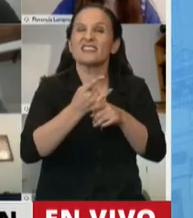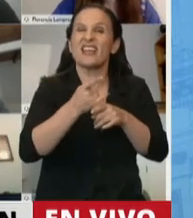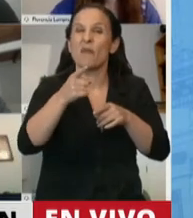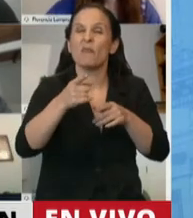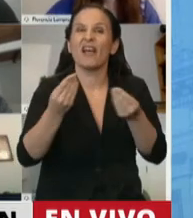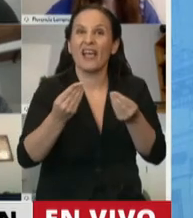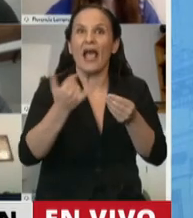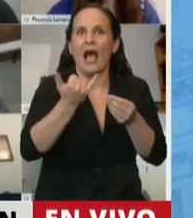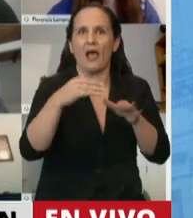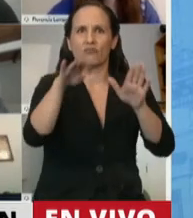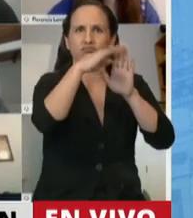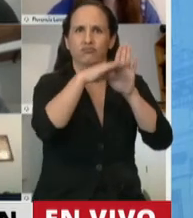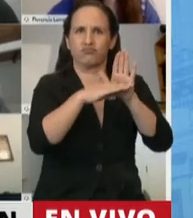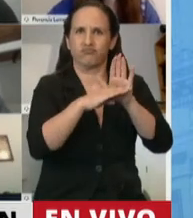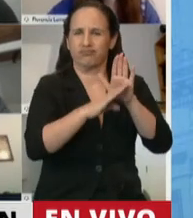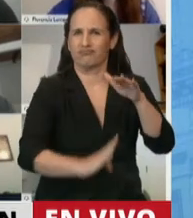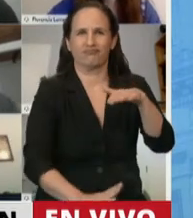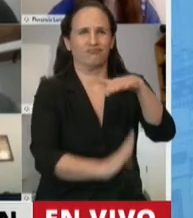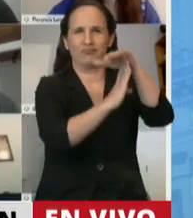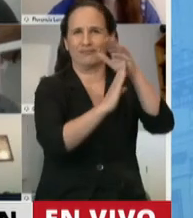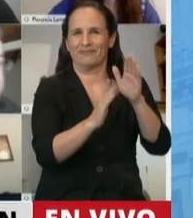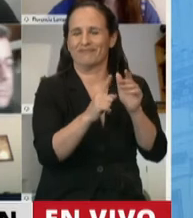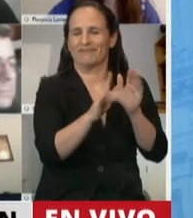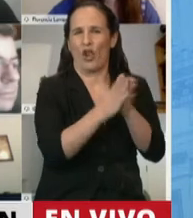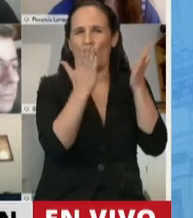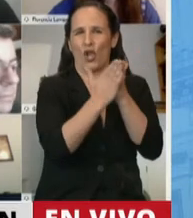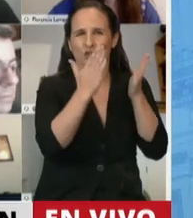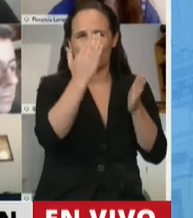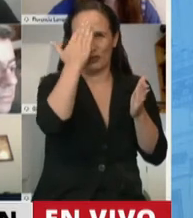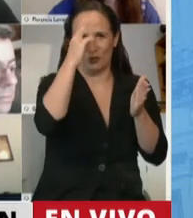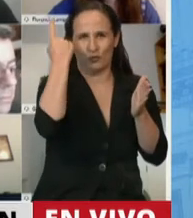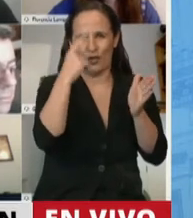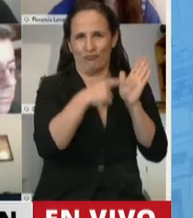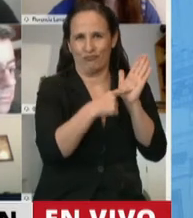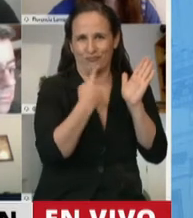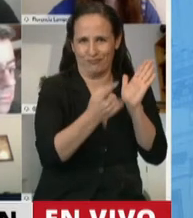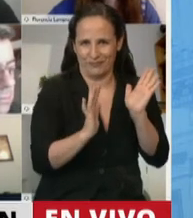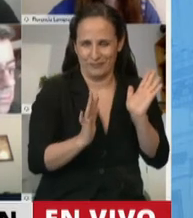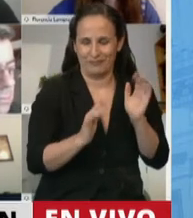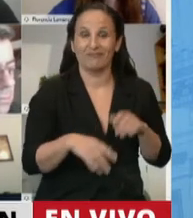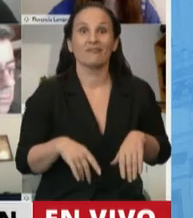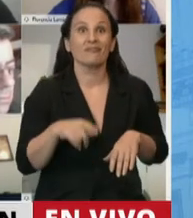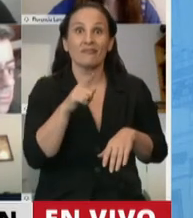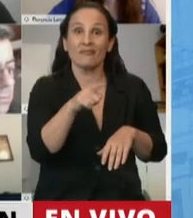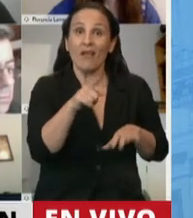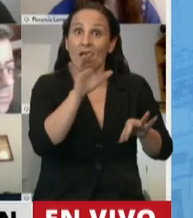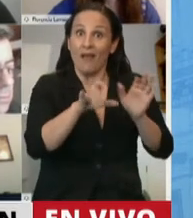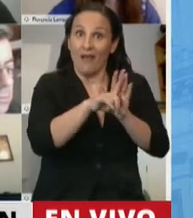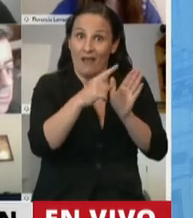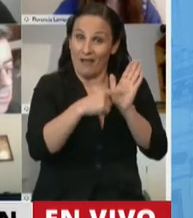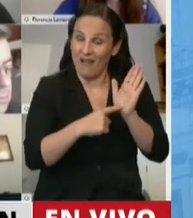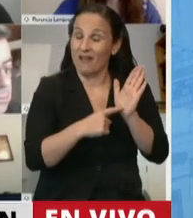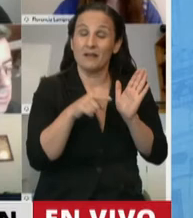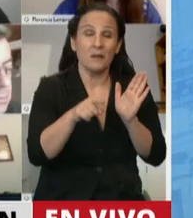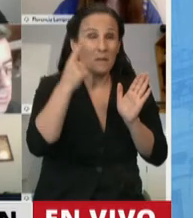de principios fundamentales que tenemos en nuestra constitución. En lo que hace al contenido de esta norma, considero